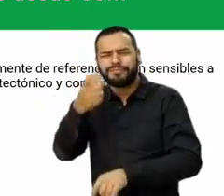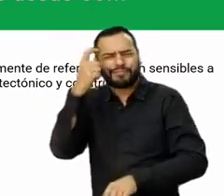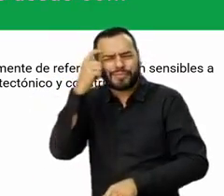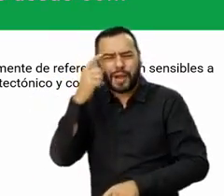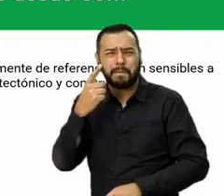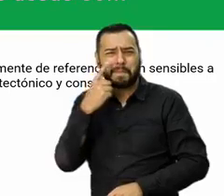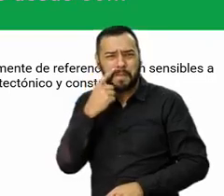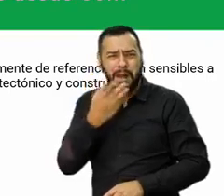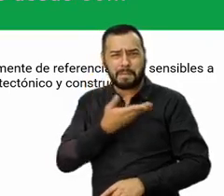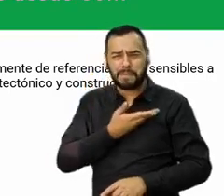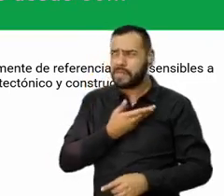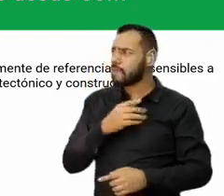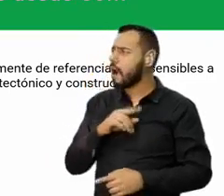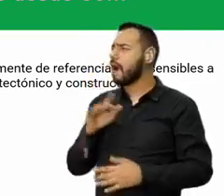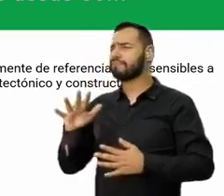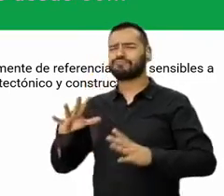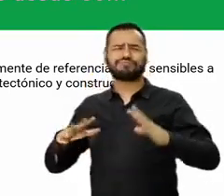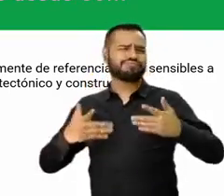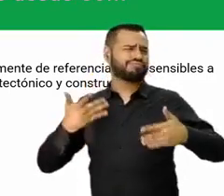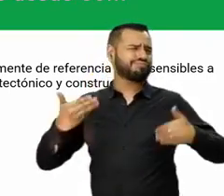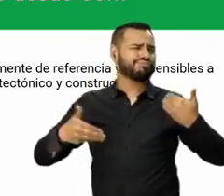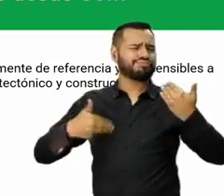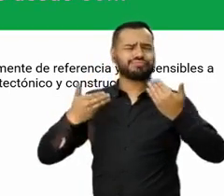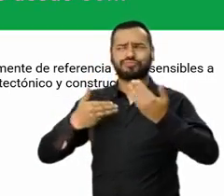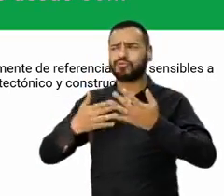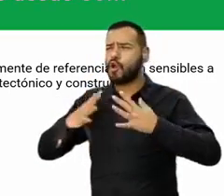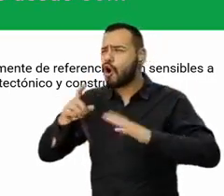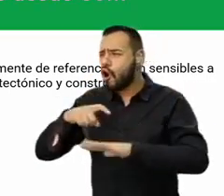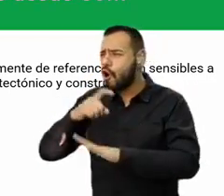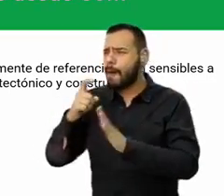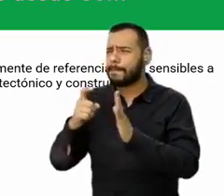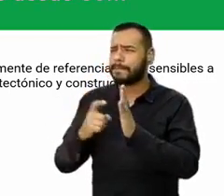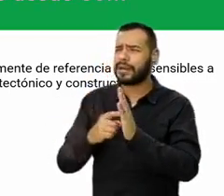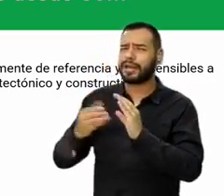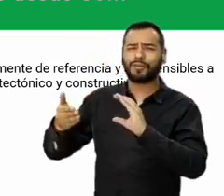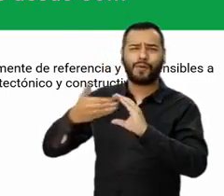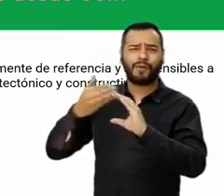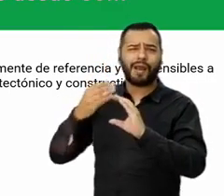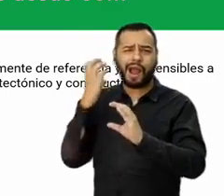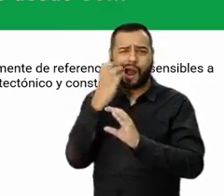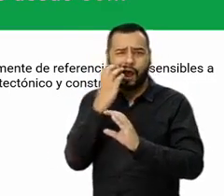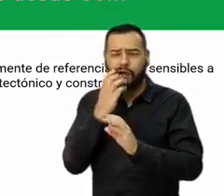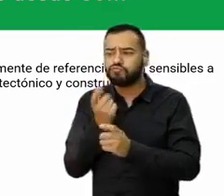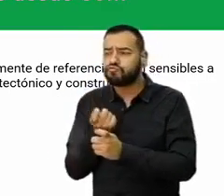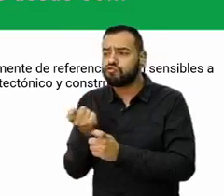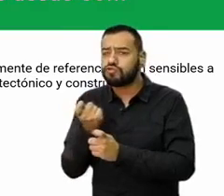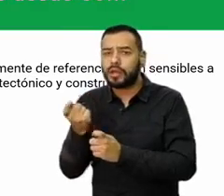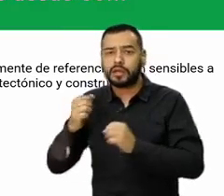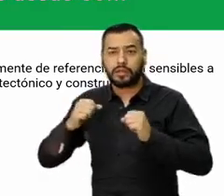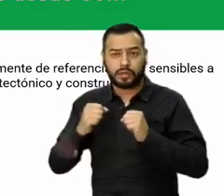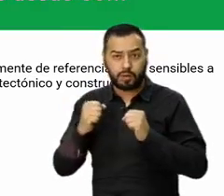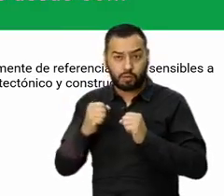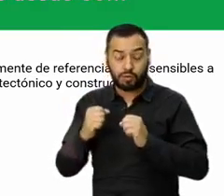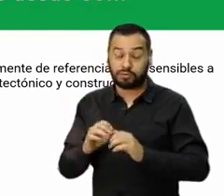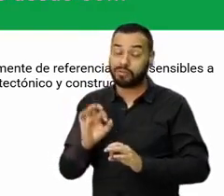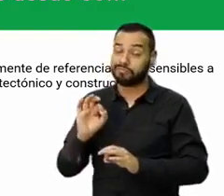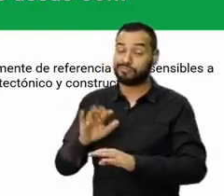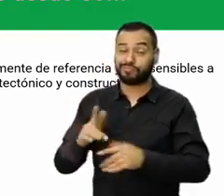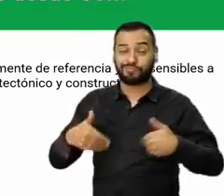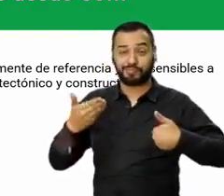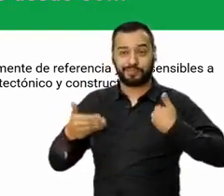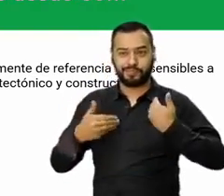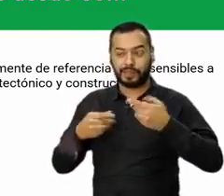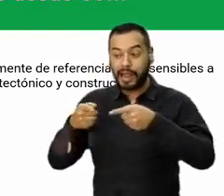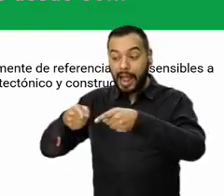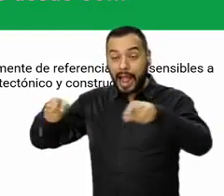disfrutando allí completamente todo lo que tú quieres en un clima cálido cerca de Bogotá, disfrutando. El